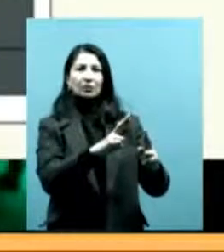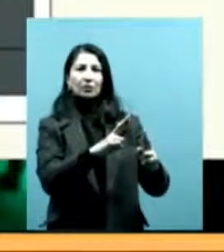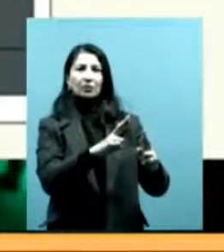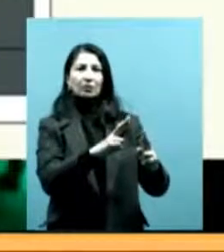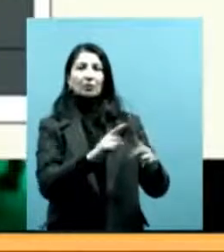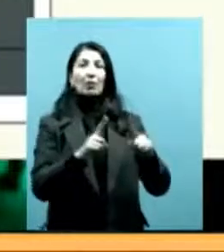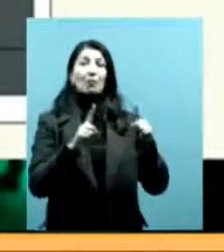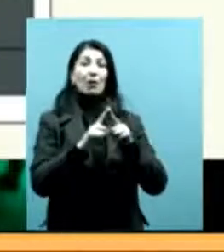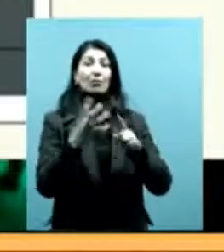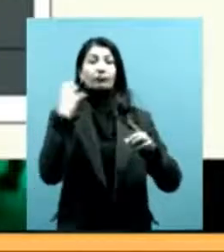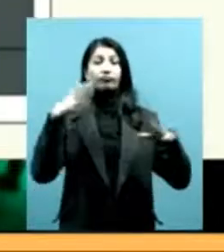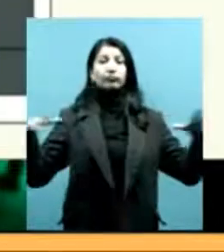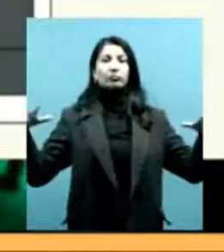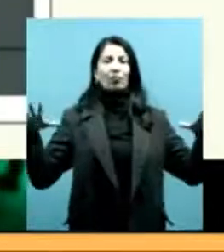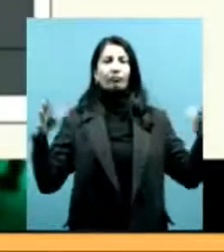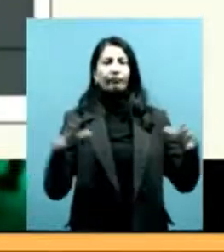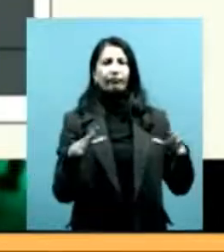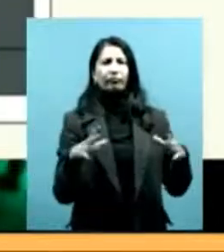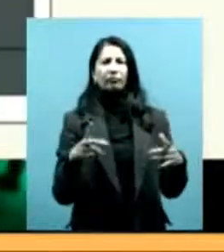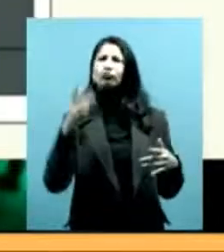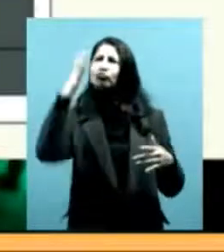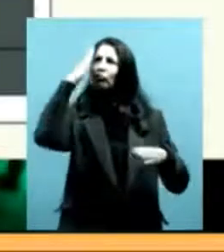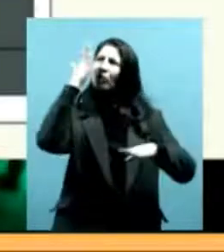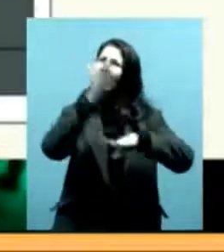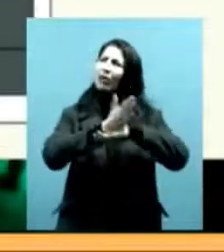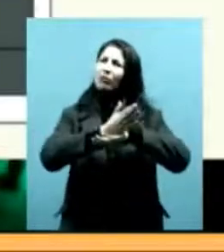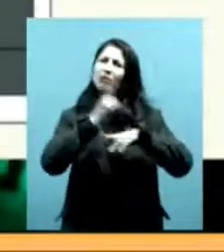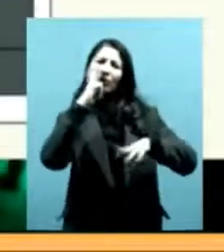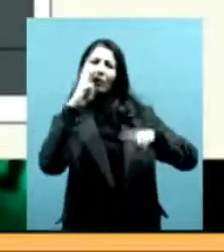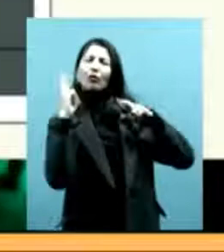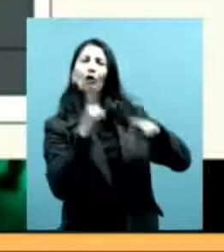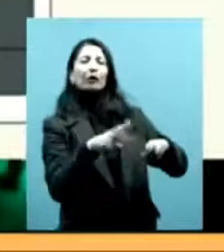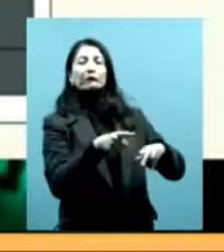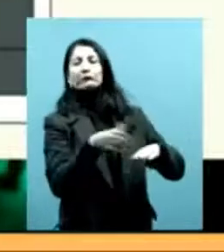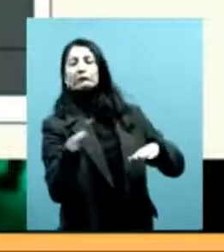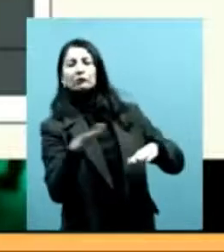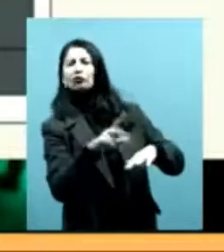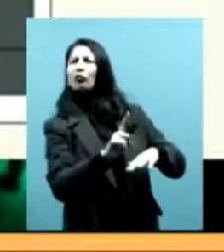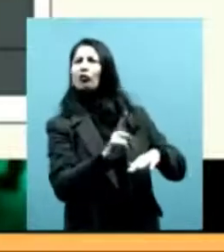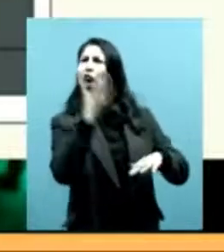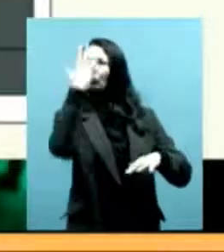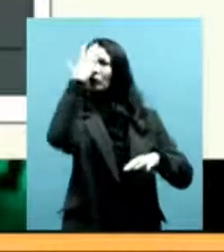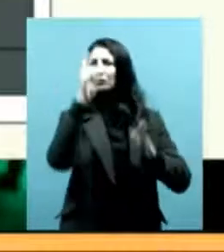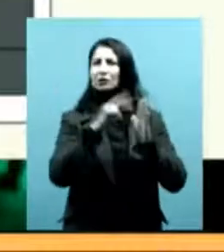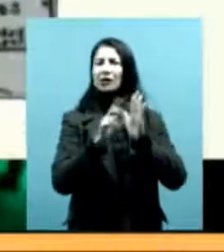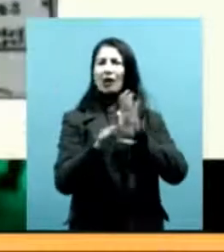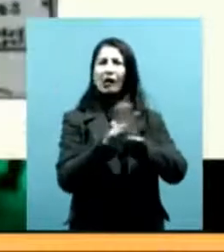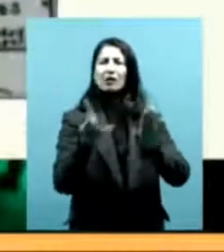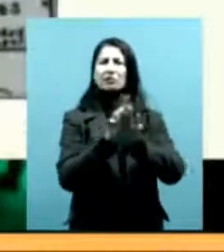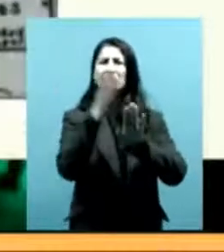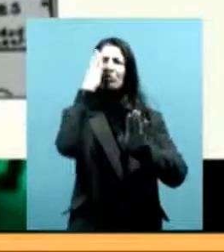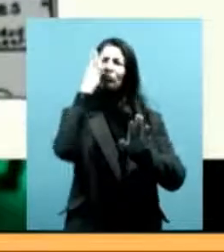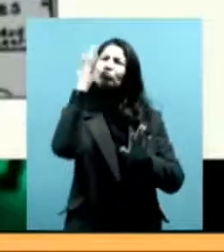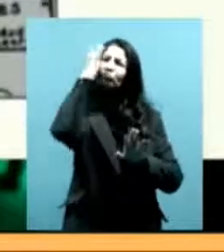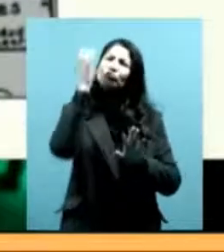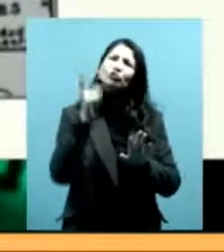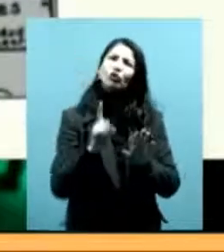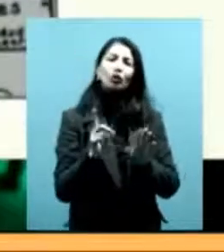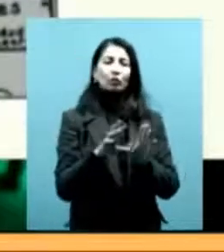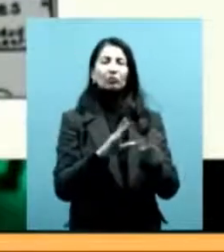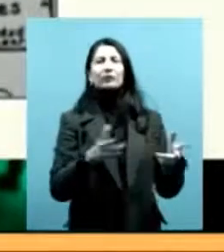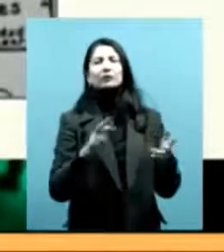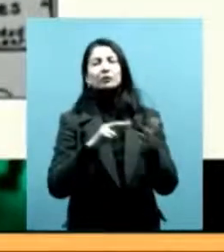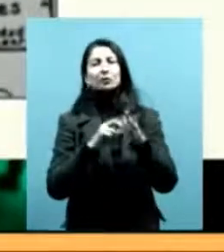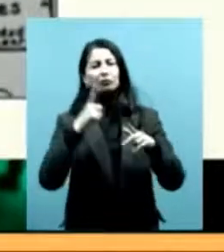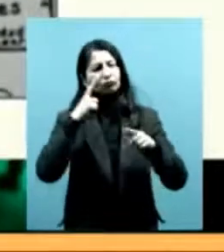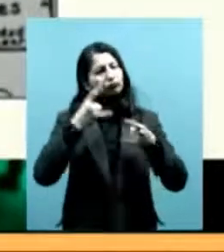de lo que había sido ese territorio histórico. o sea el reconocimiento ya es la legitimación de un despojo. Y